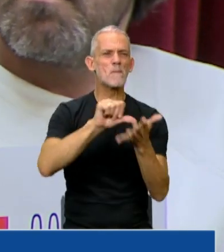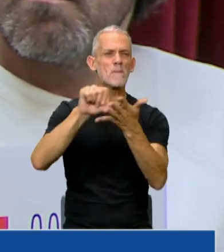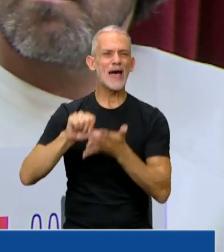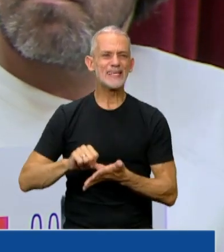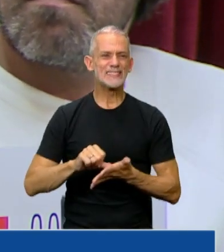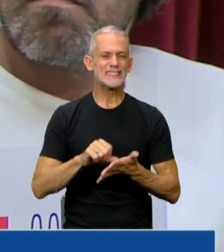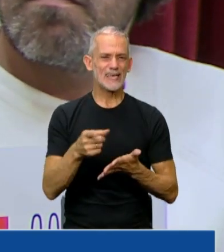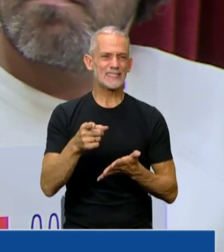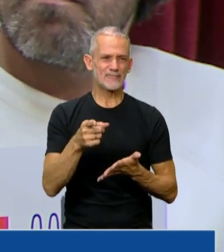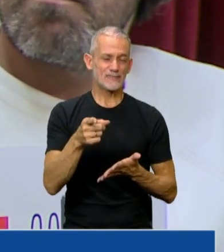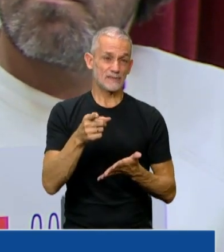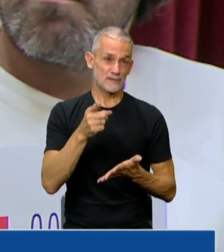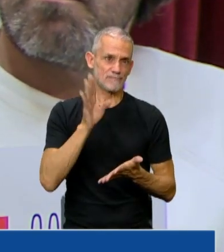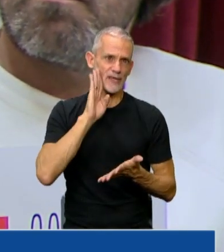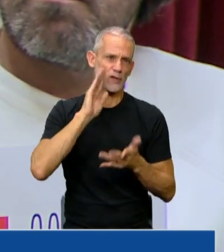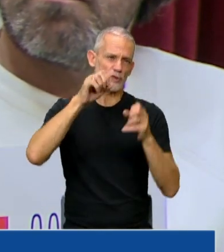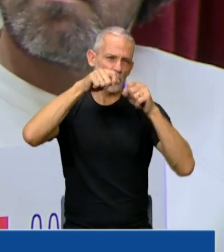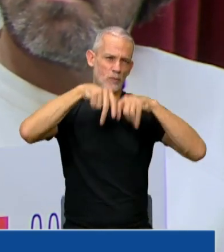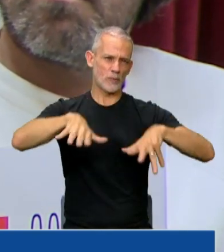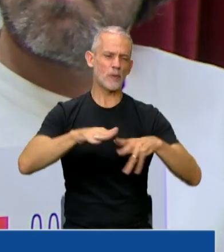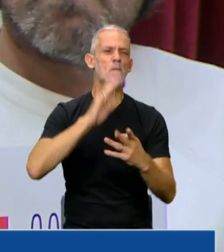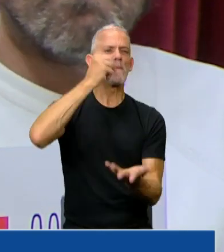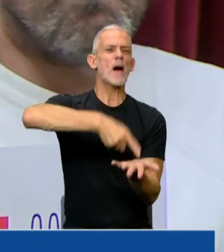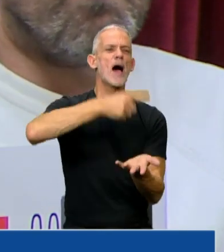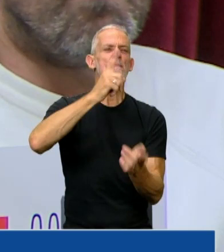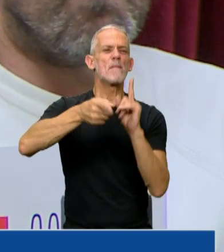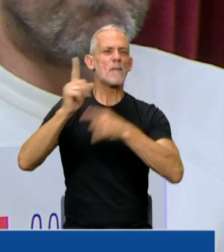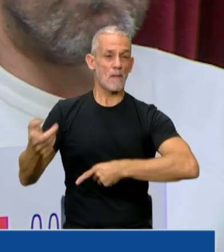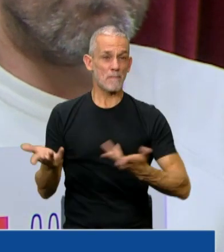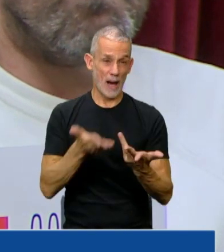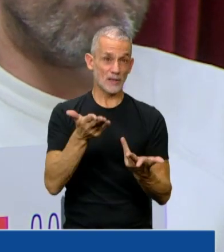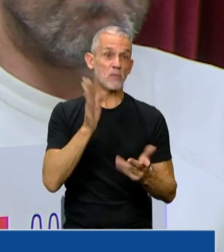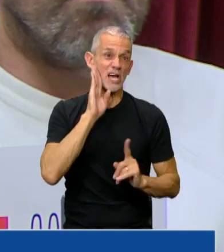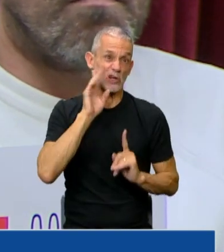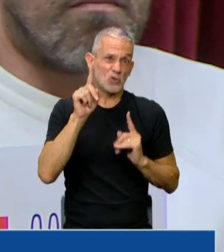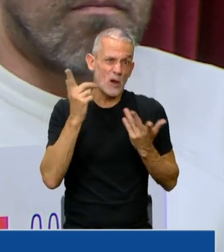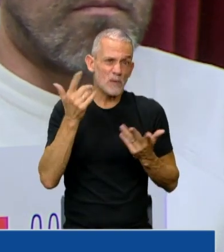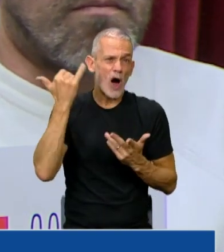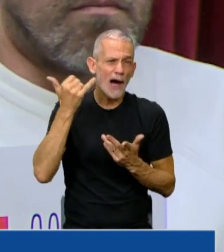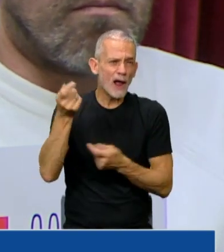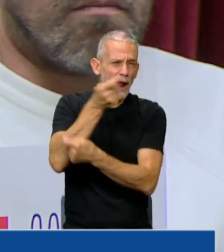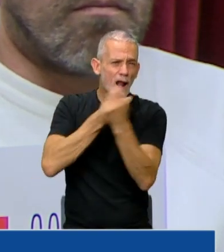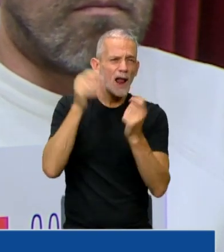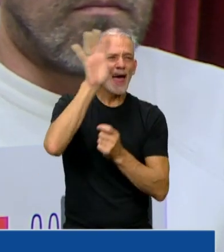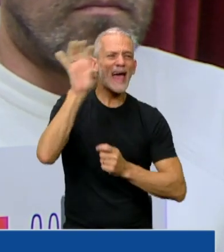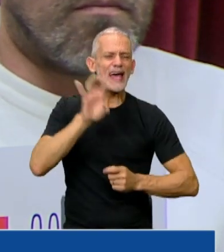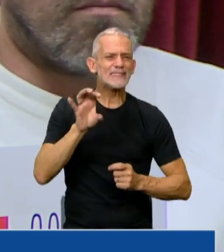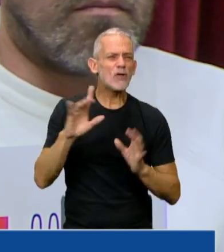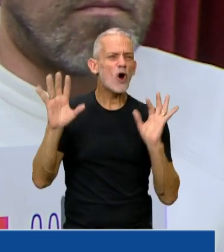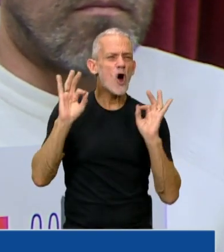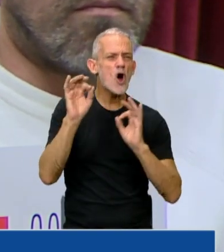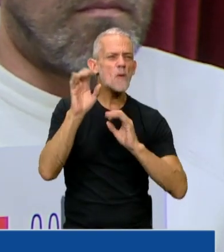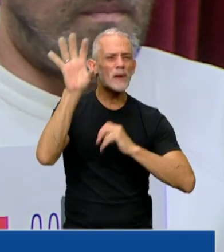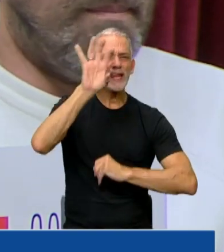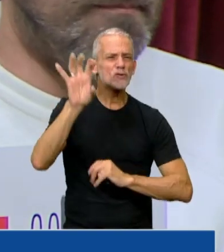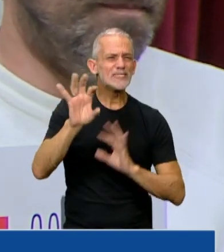países a los cuales impone su política, cuando en los propios Estados Unidos hay estados enteros